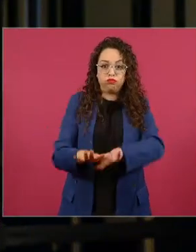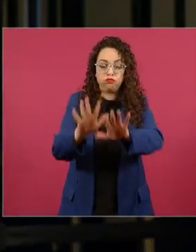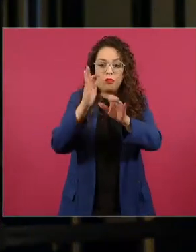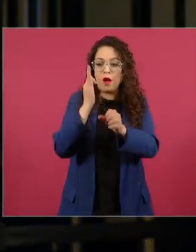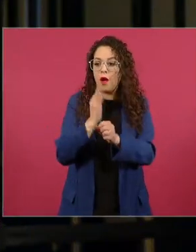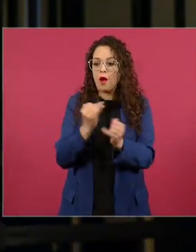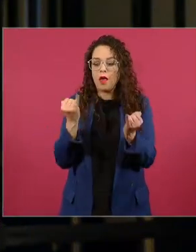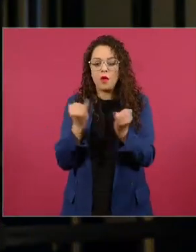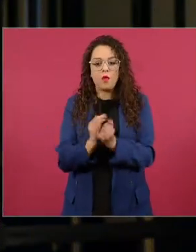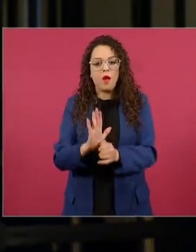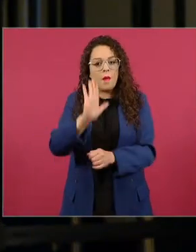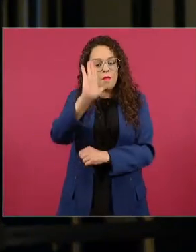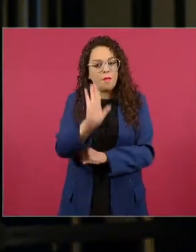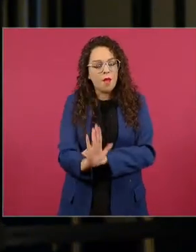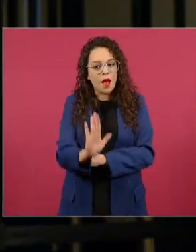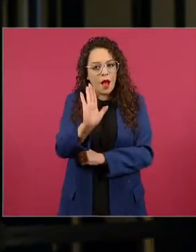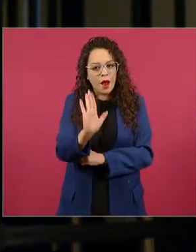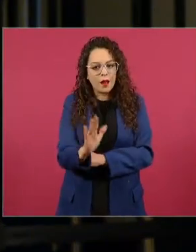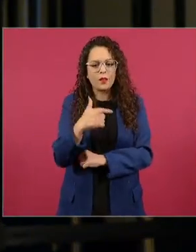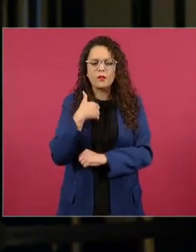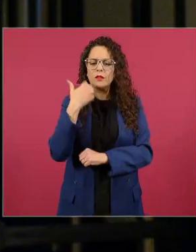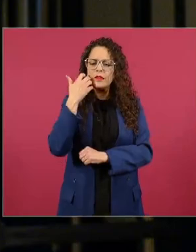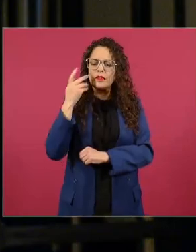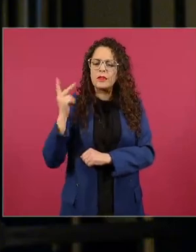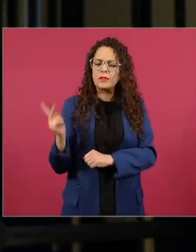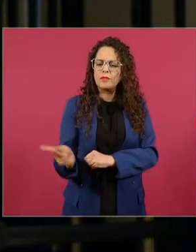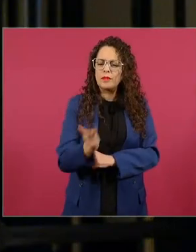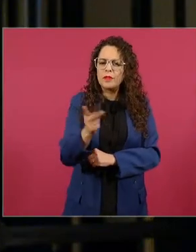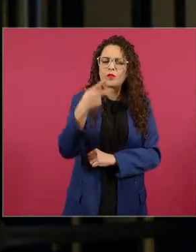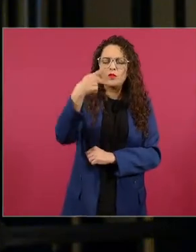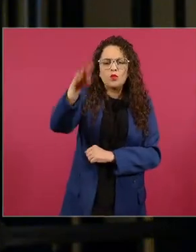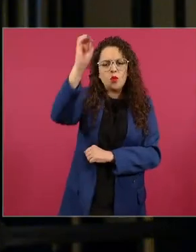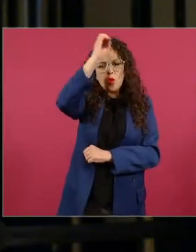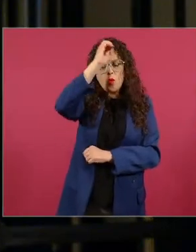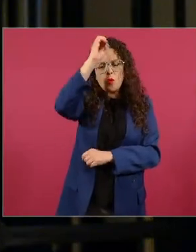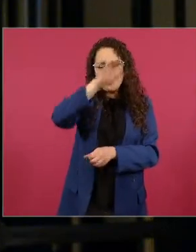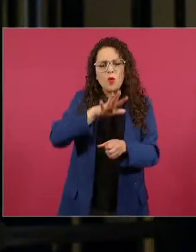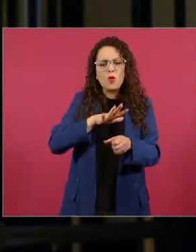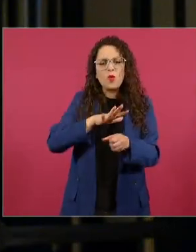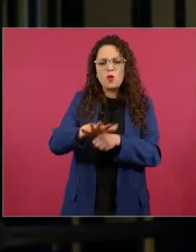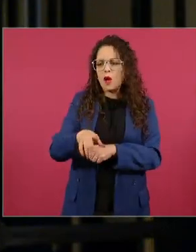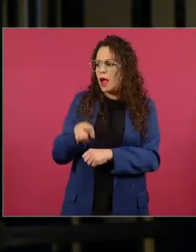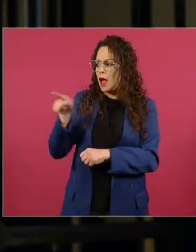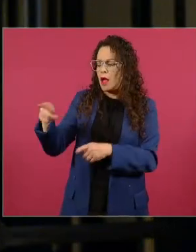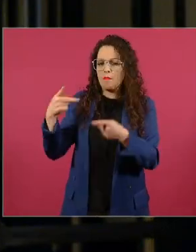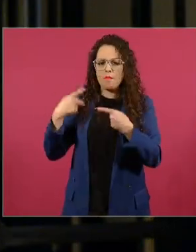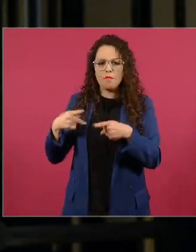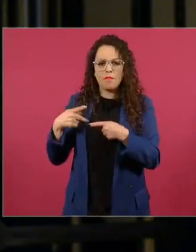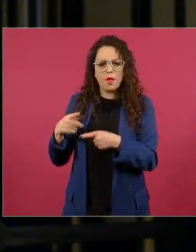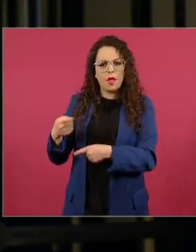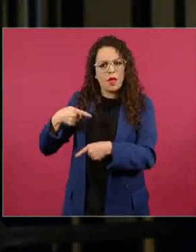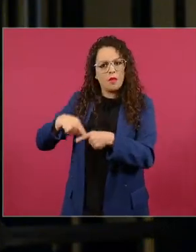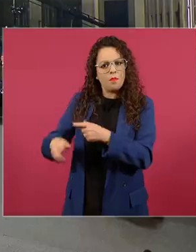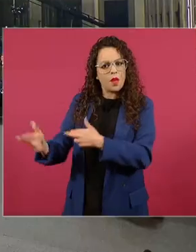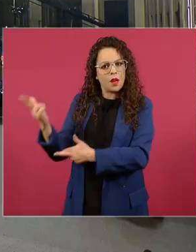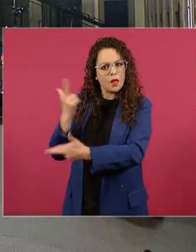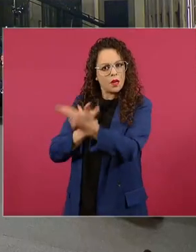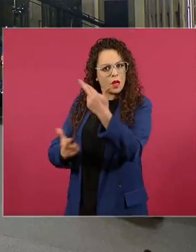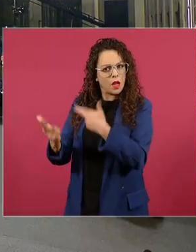la pregunta que yo le quiero hacer es que qué opina al respecto de la reaparición de este tipo de personajes de Beltrones